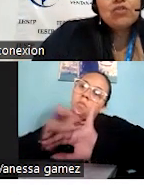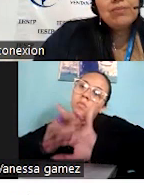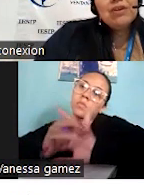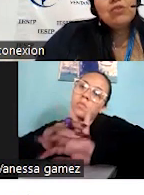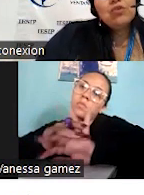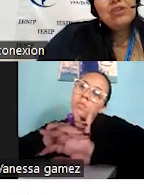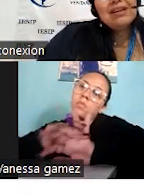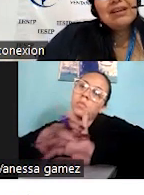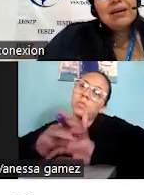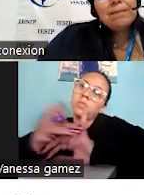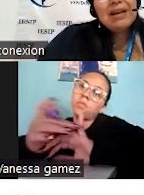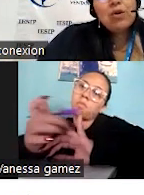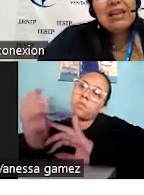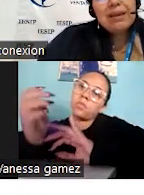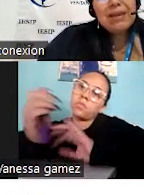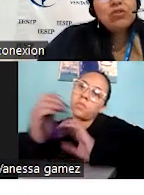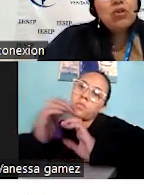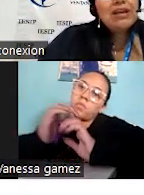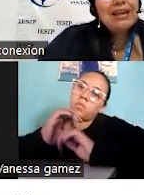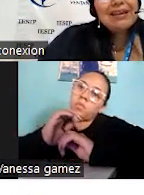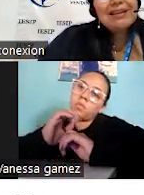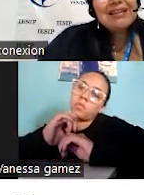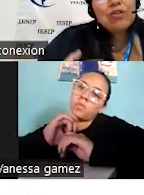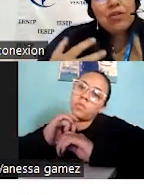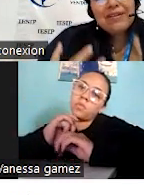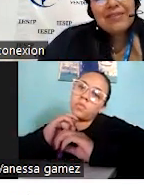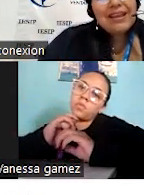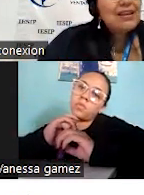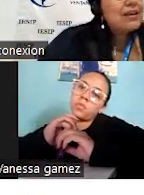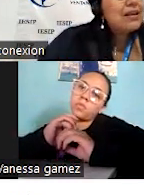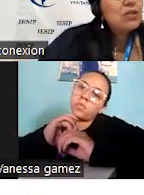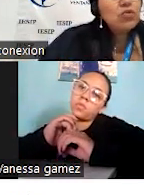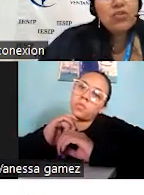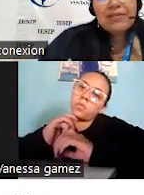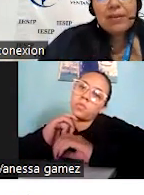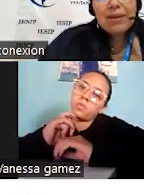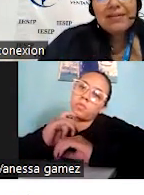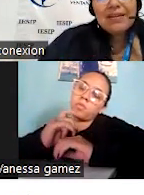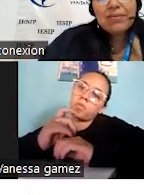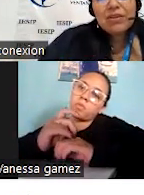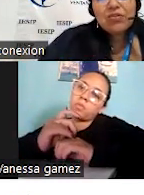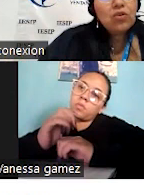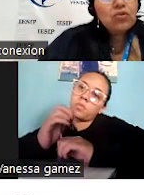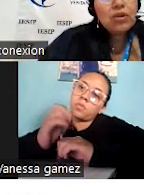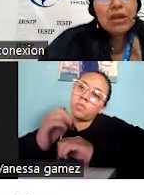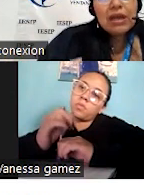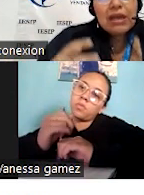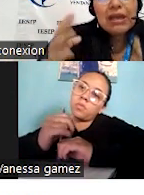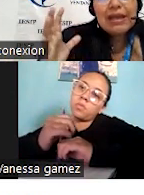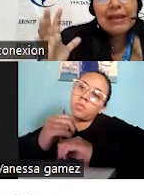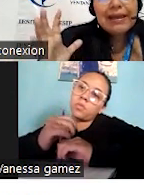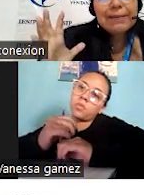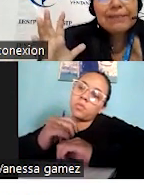Los servicios tienen varios elementos que los distinguen en un sistema de servicios